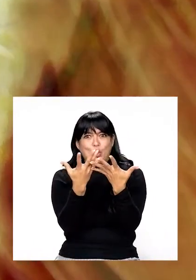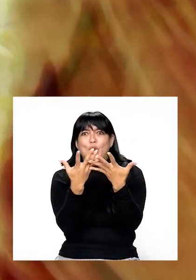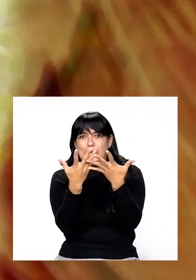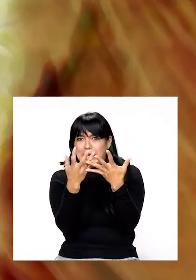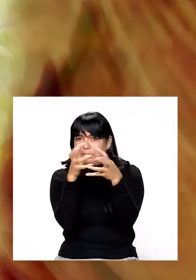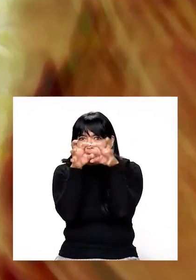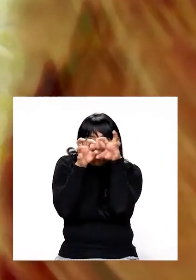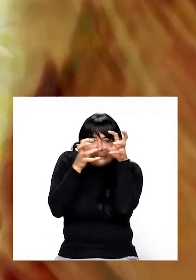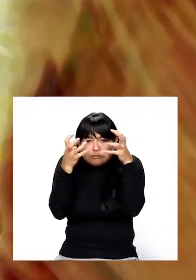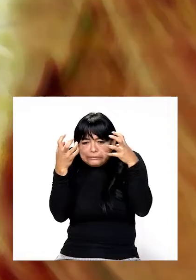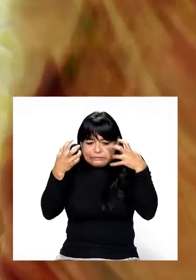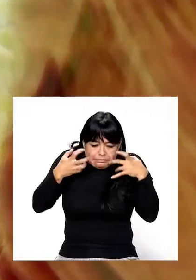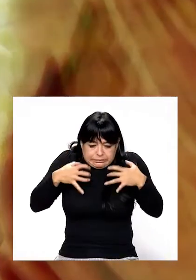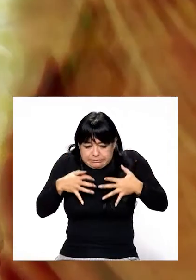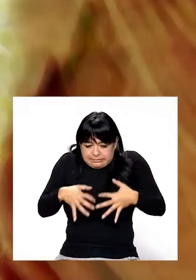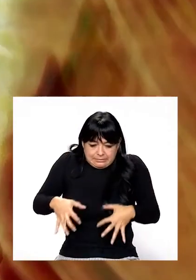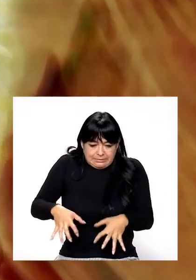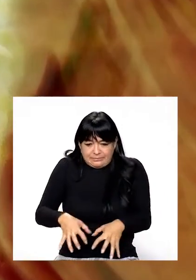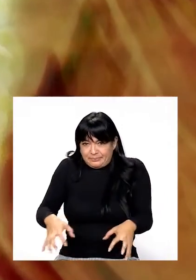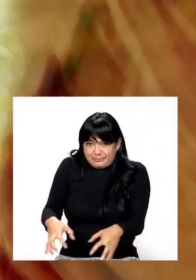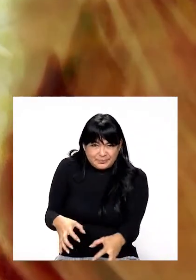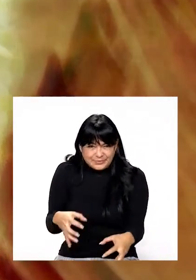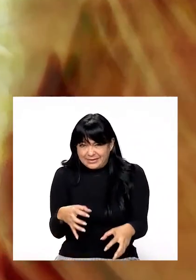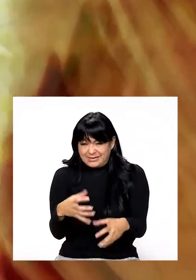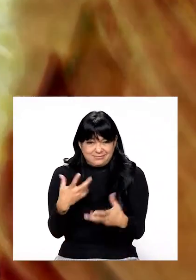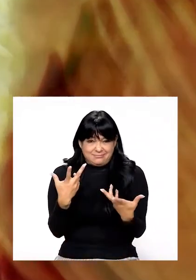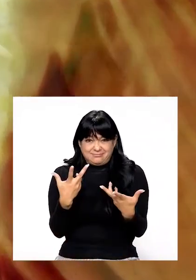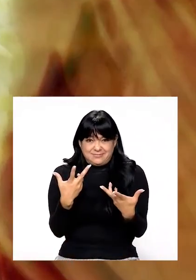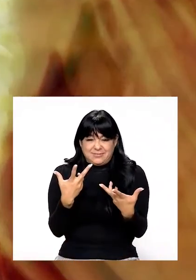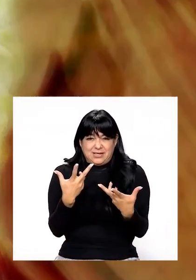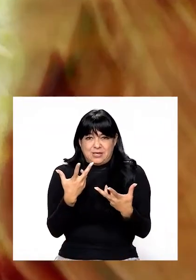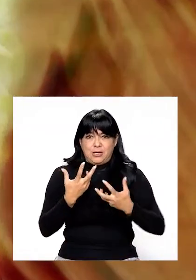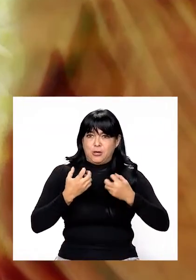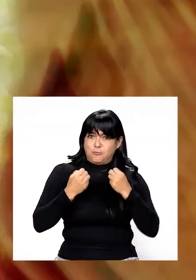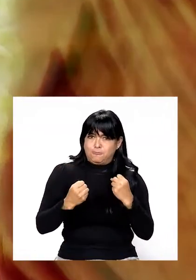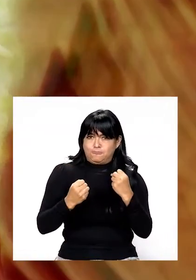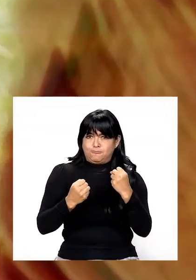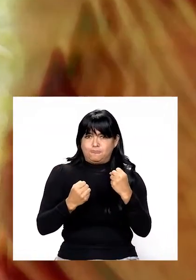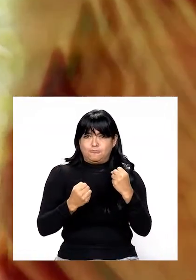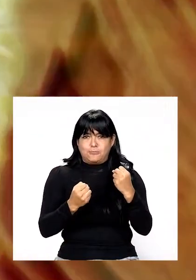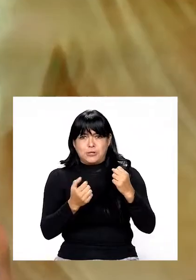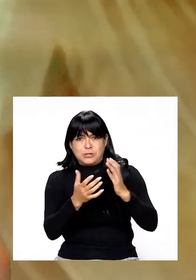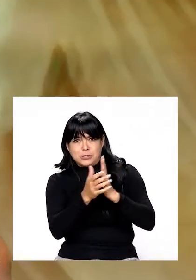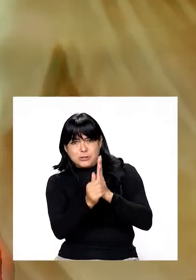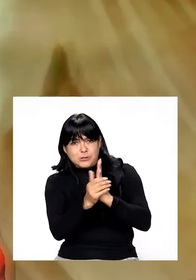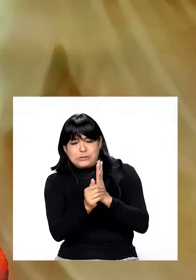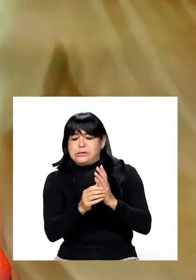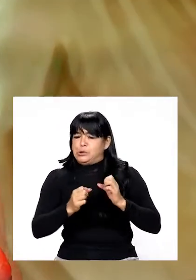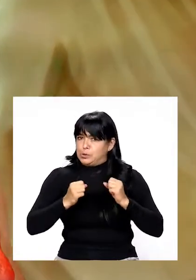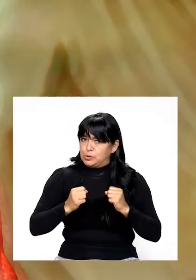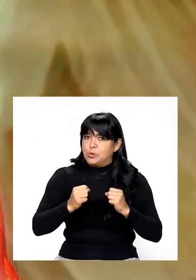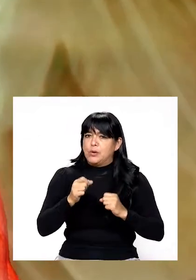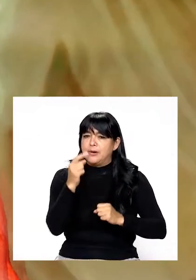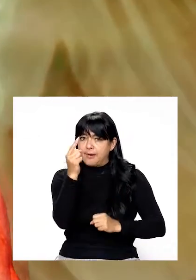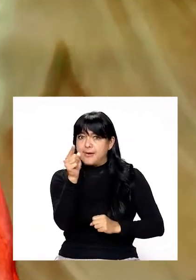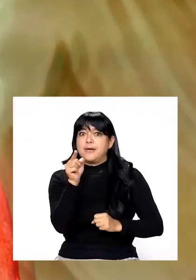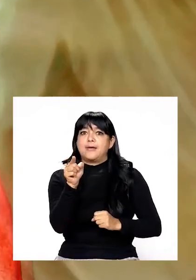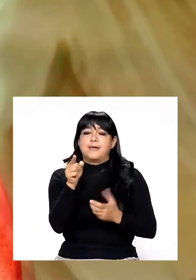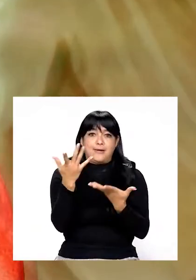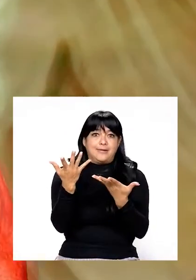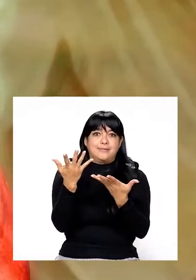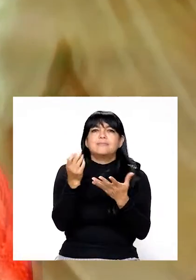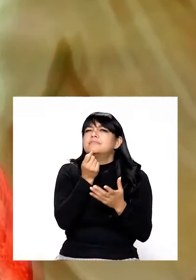bastaran todas esas deformidades, tenía también un aspecto de vigor y de agilidad casi